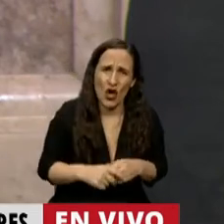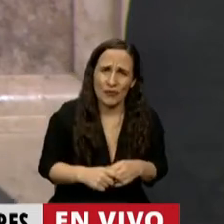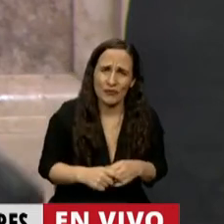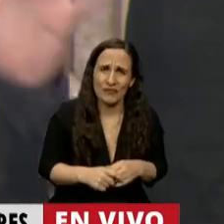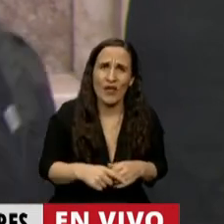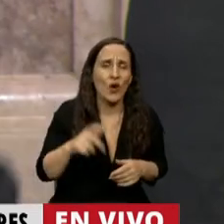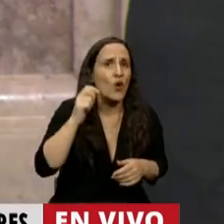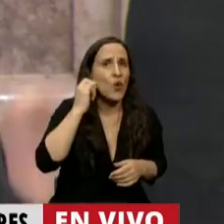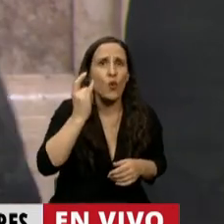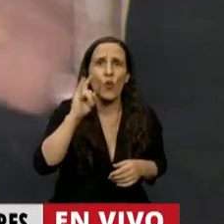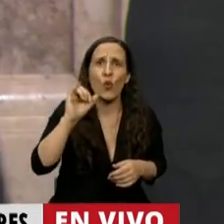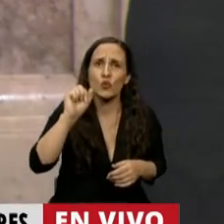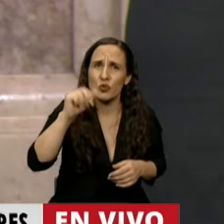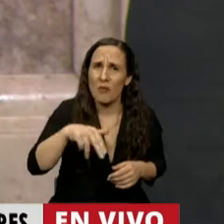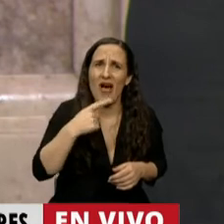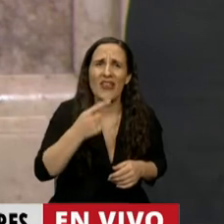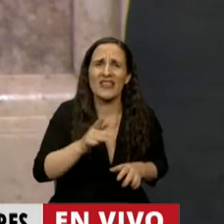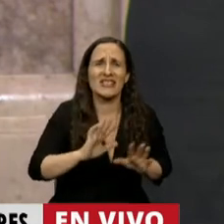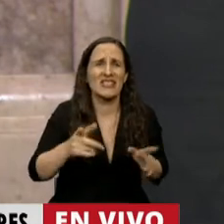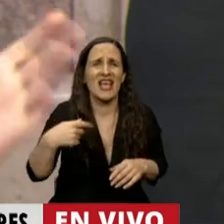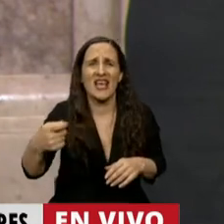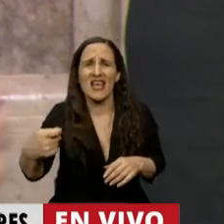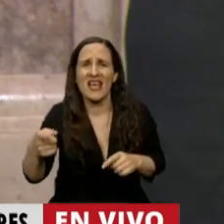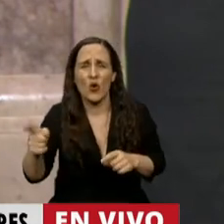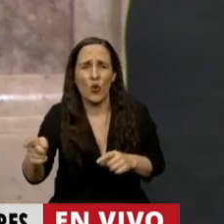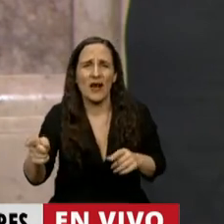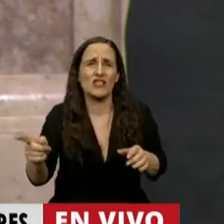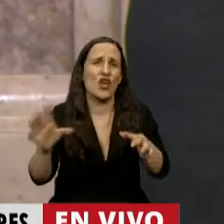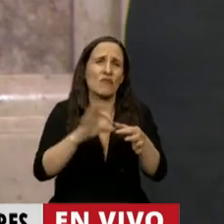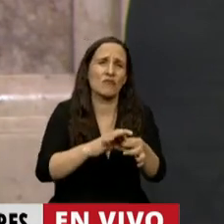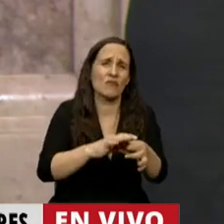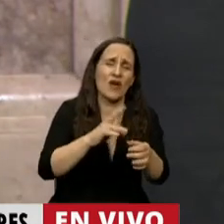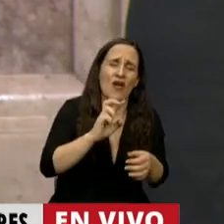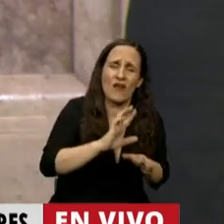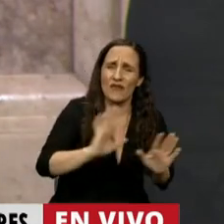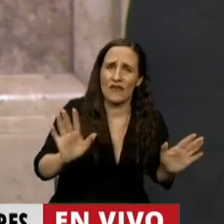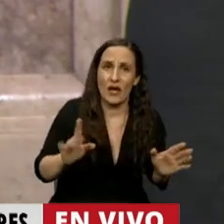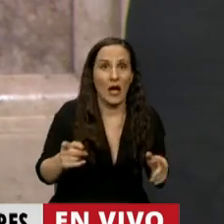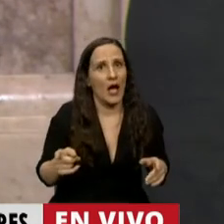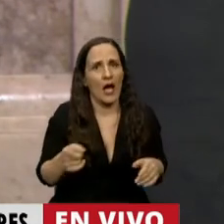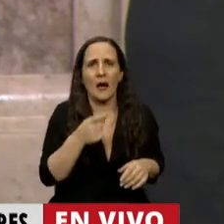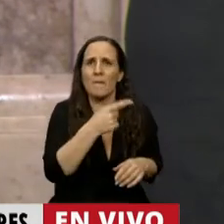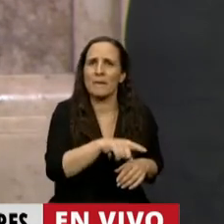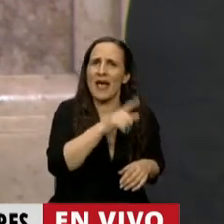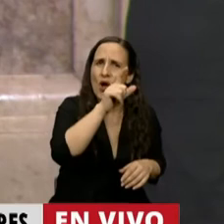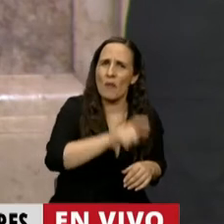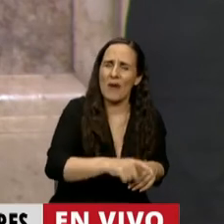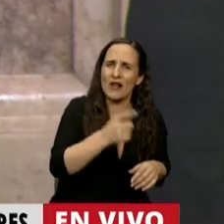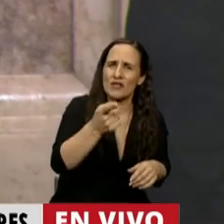desindexar y desenganchar las jubilaciones de la inflación. Pero sí, a los especuladores no, hay pobrecito, hay que darle